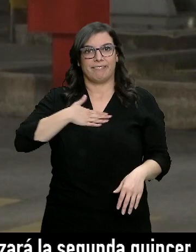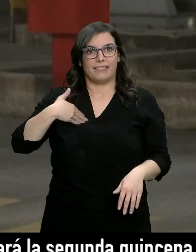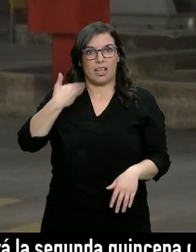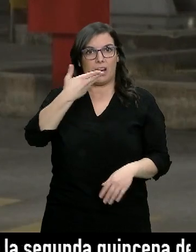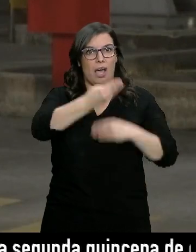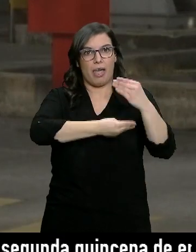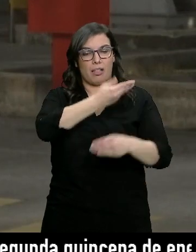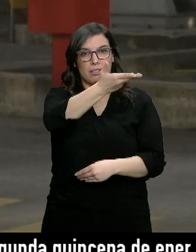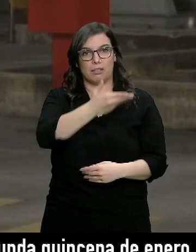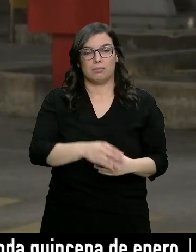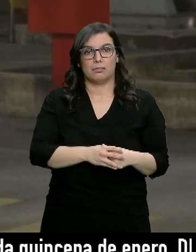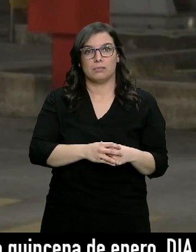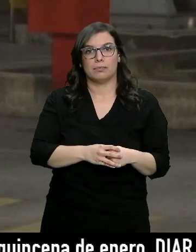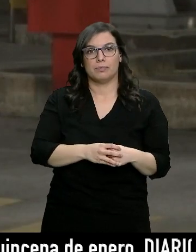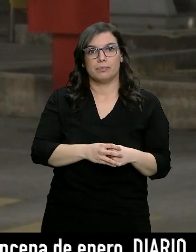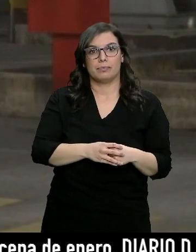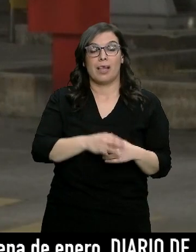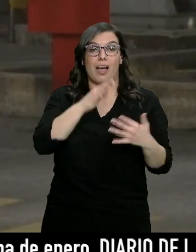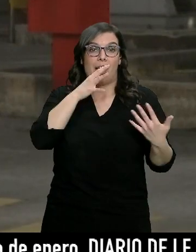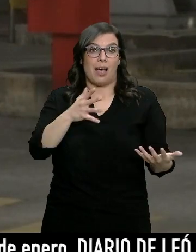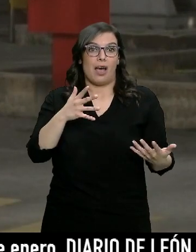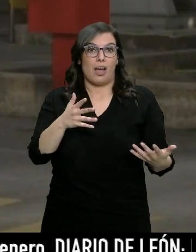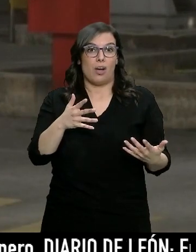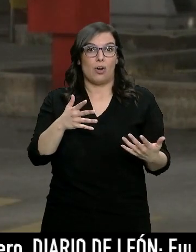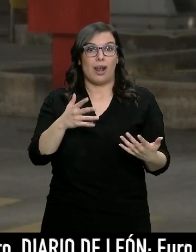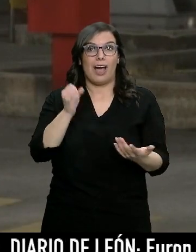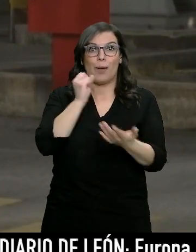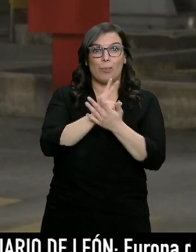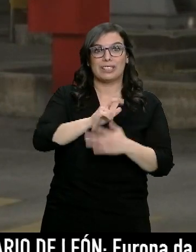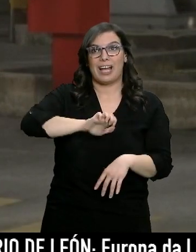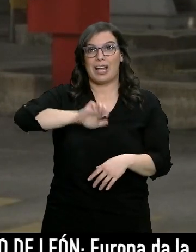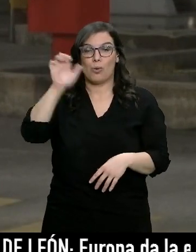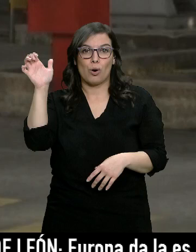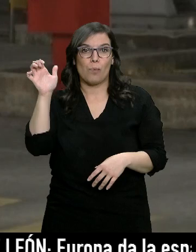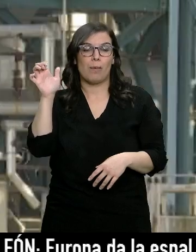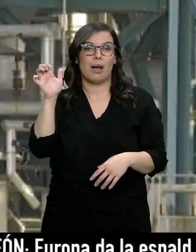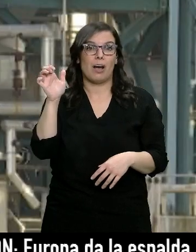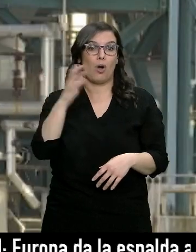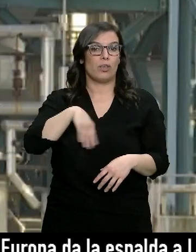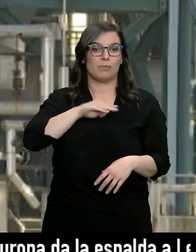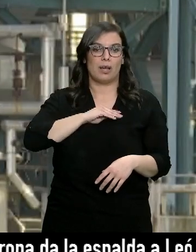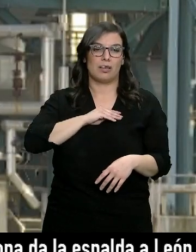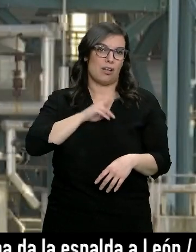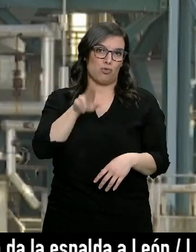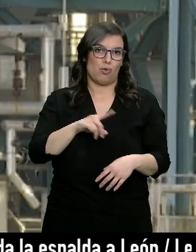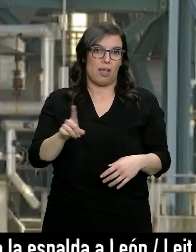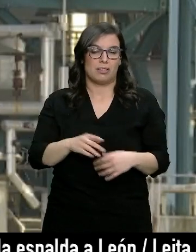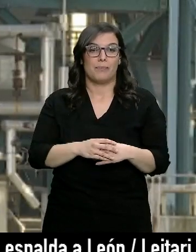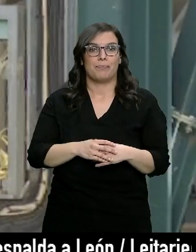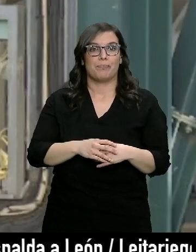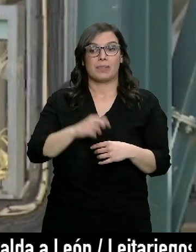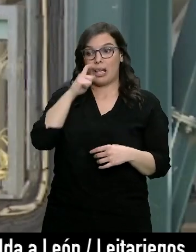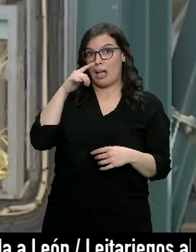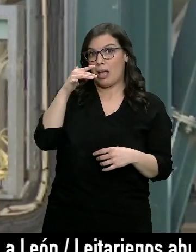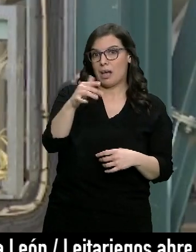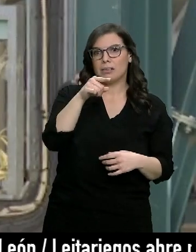utilizarlo. No es una apuesta ahora ni de Europa o al menos no es una apuesta de España. Aunque a lo largo de los años ha sido